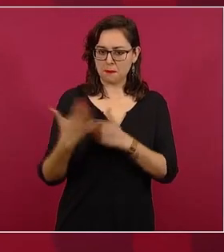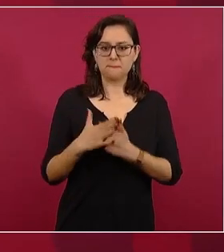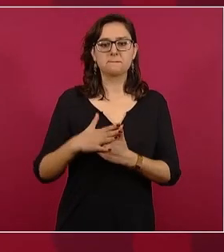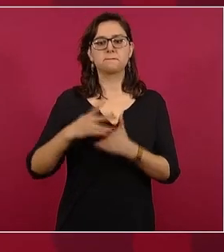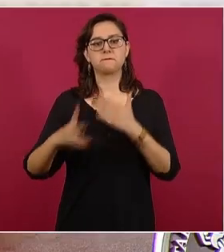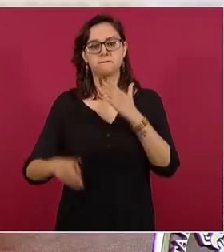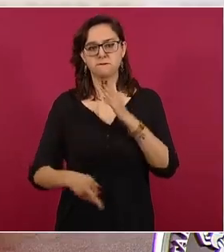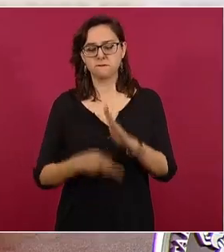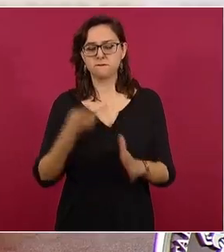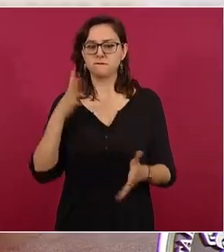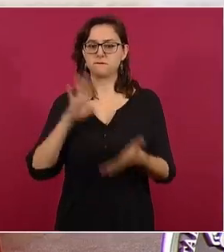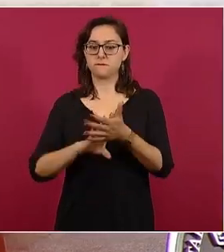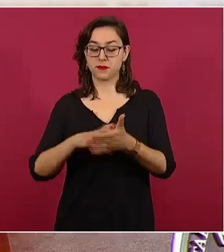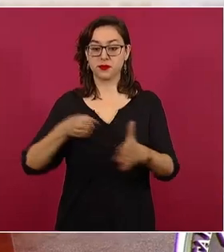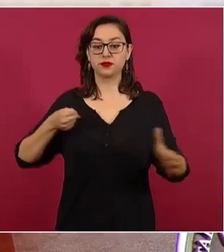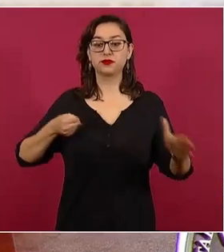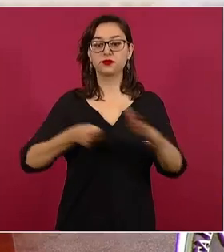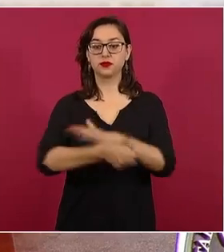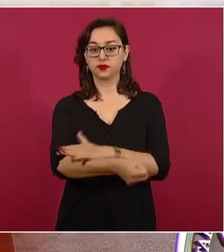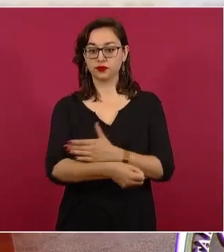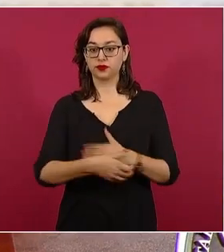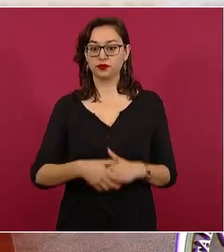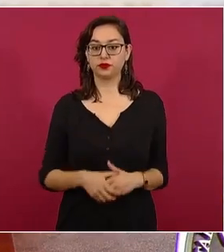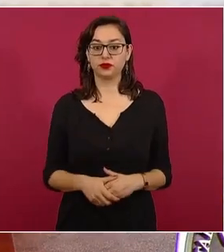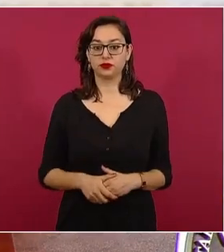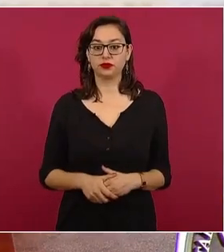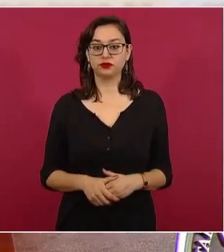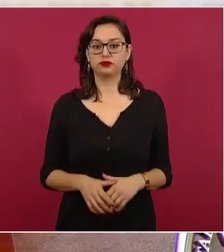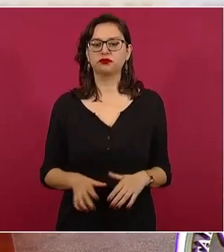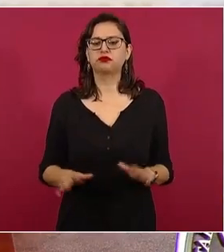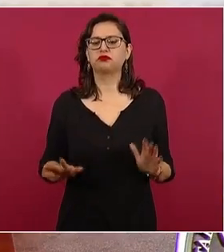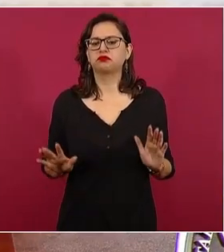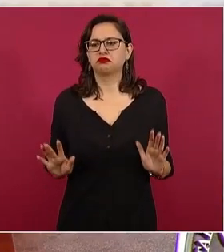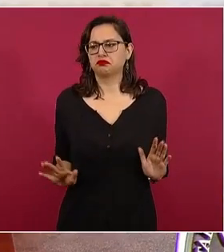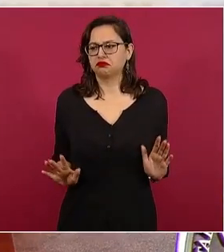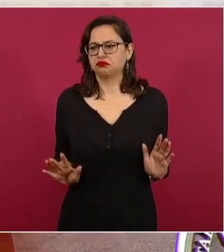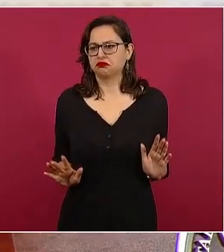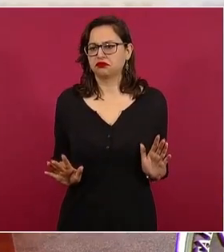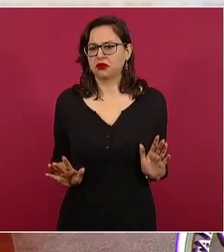y textualmente a ver quién se cansa primero.